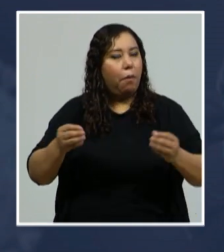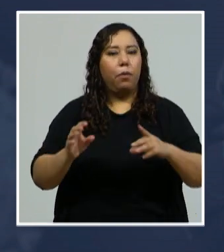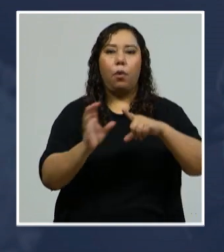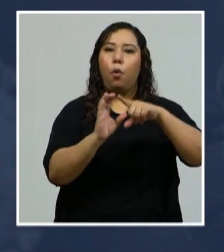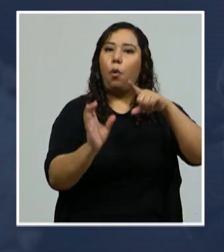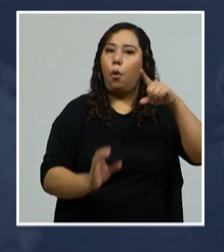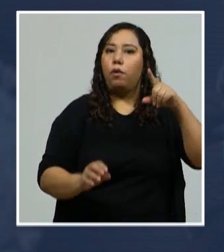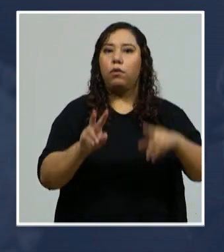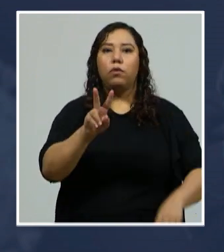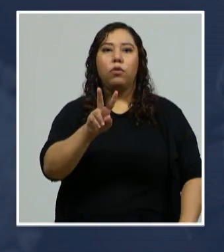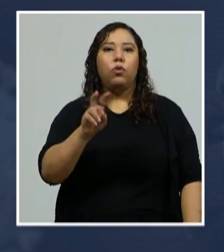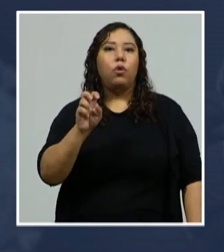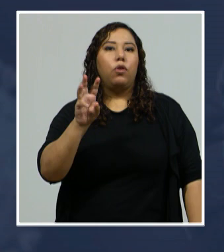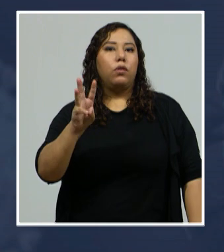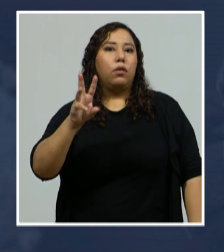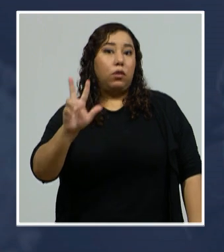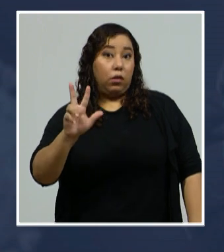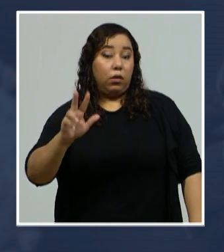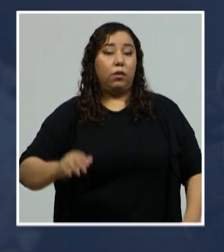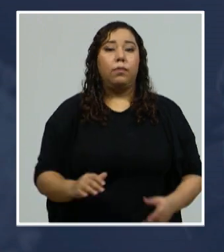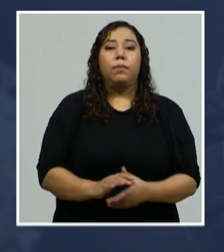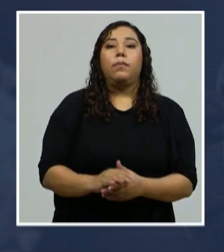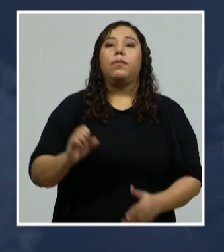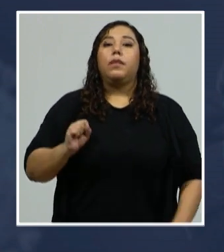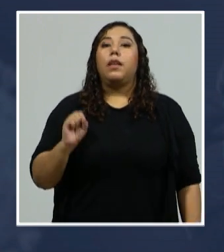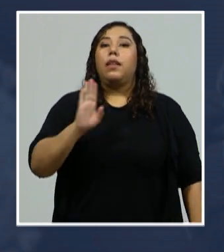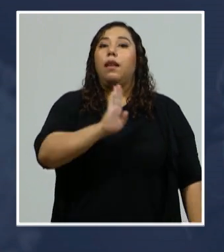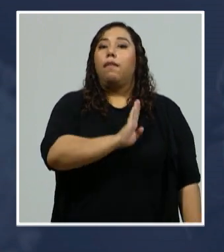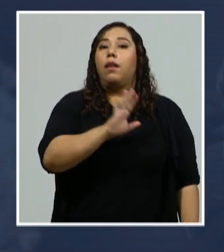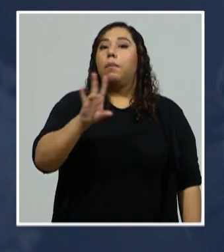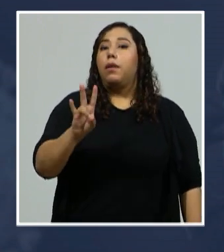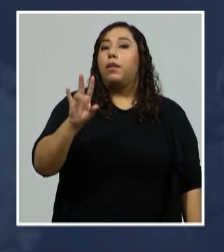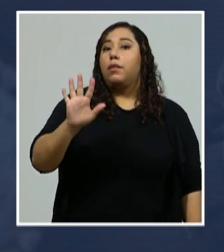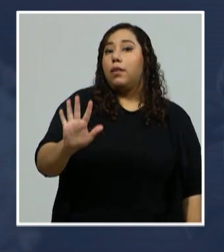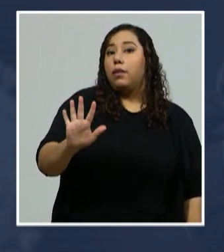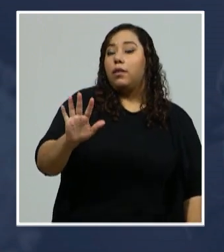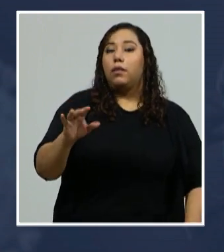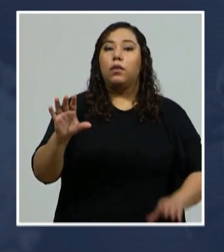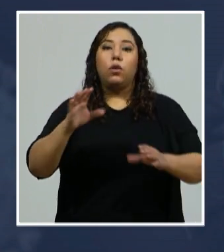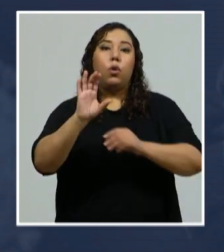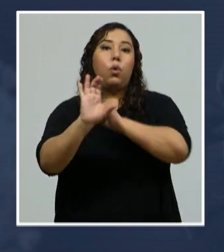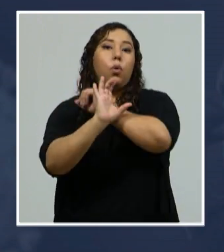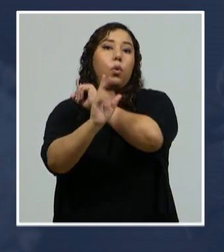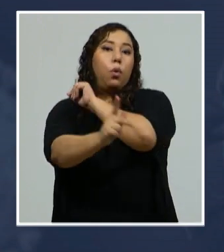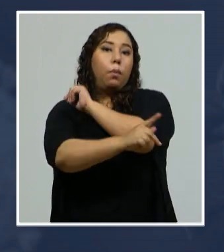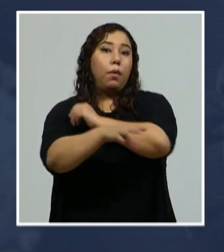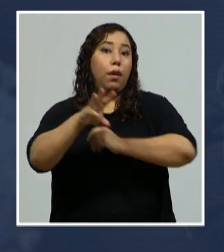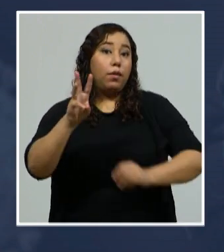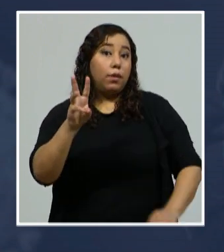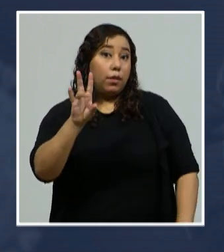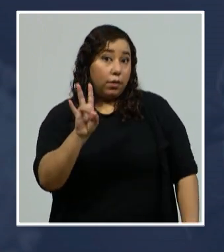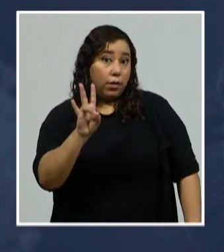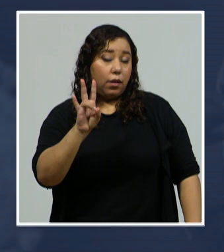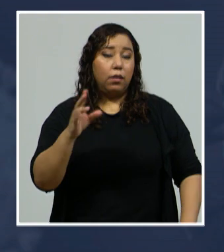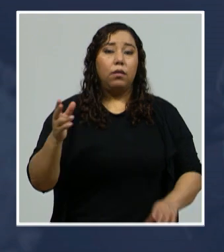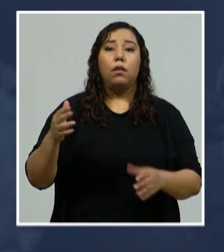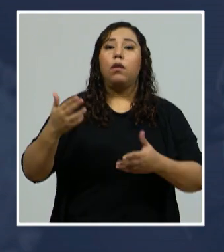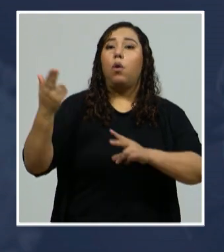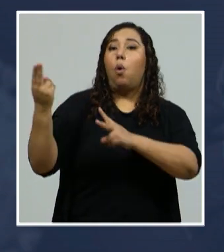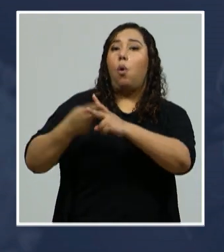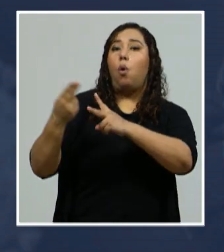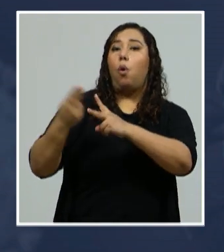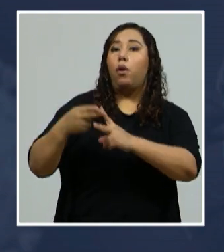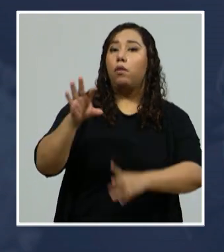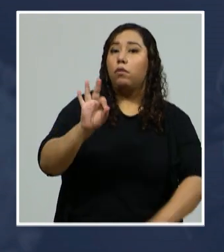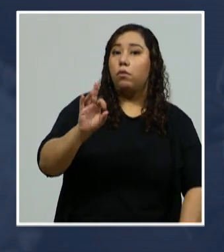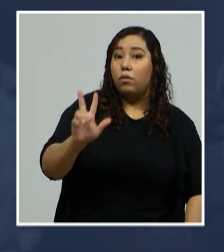263, en Santa Bárbara, 75, en Copán, 67, en Olancho, 93,